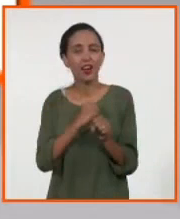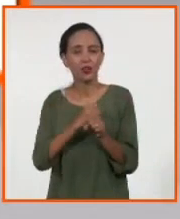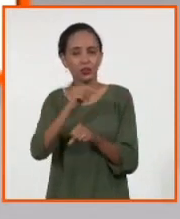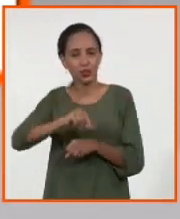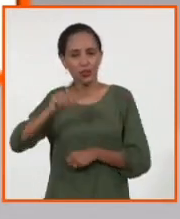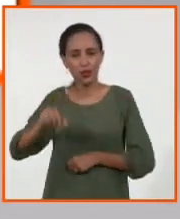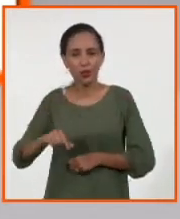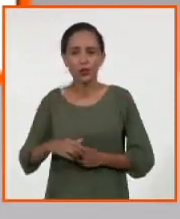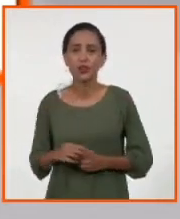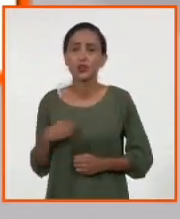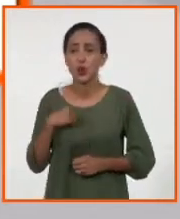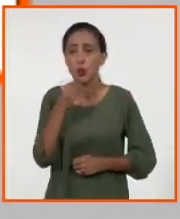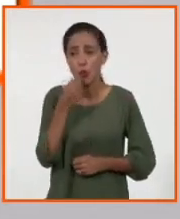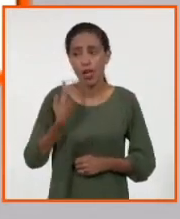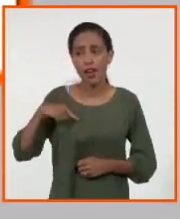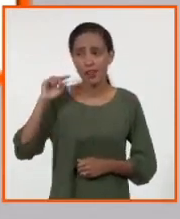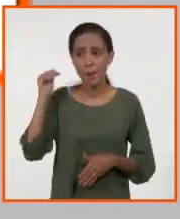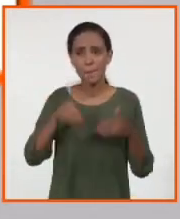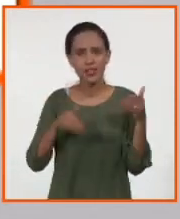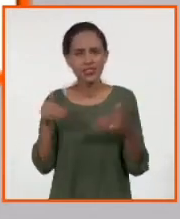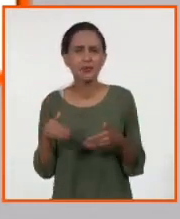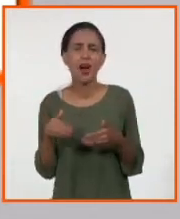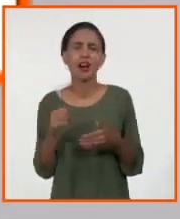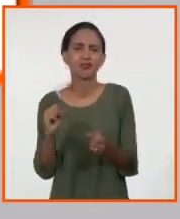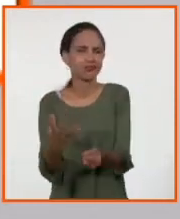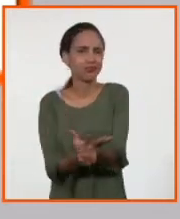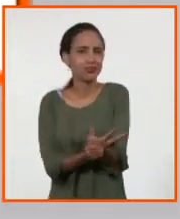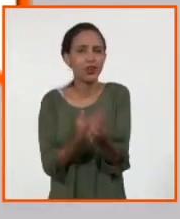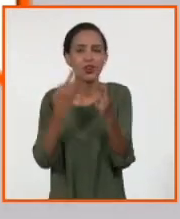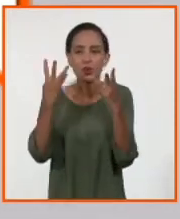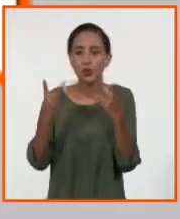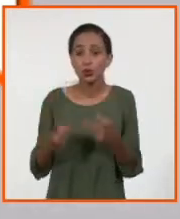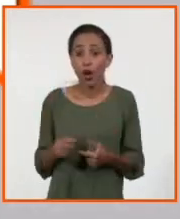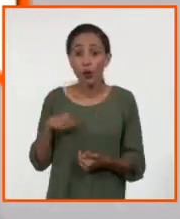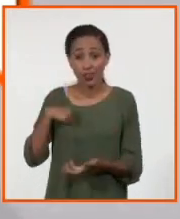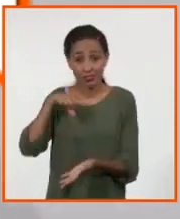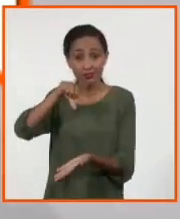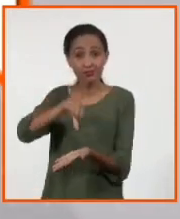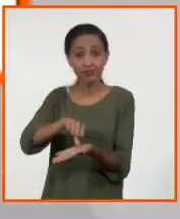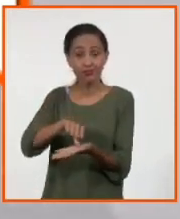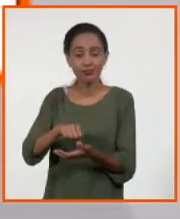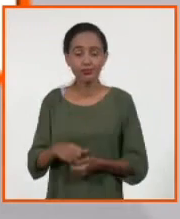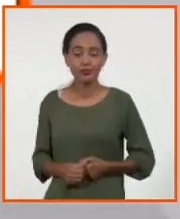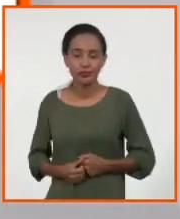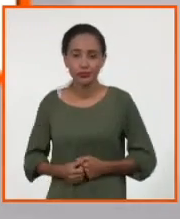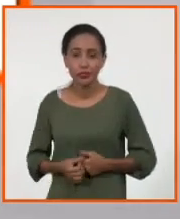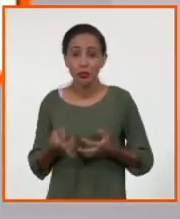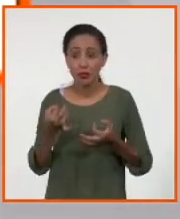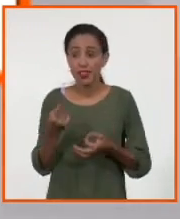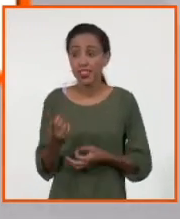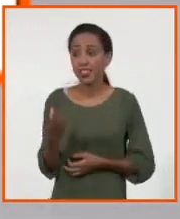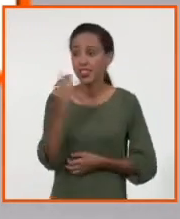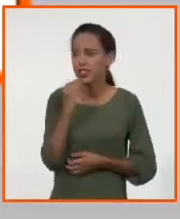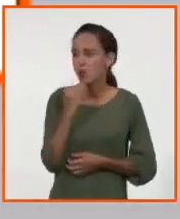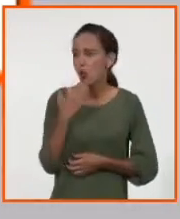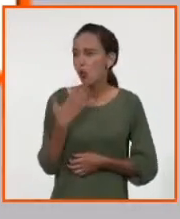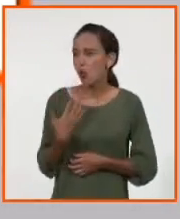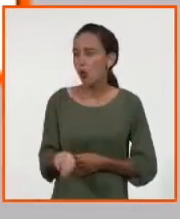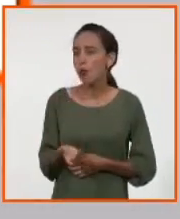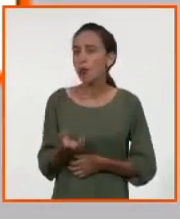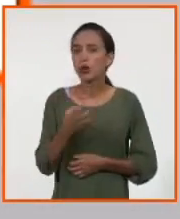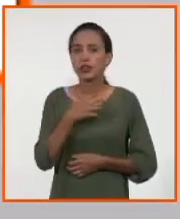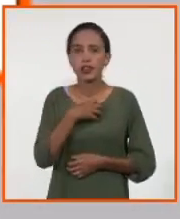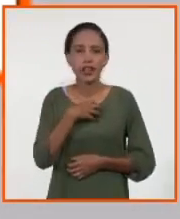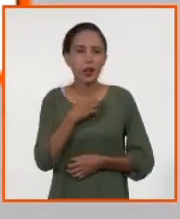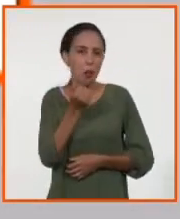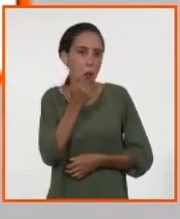emocionante, realmente, todos los resultados de este centro. Realmente, y que nos dice cómo está, si tenemos más